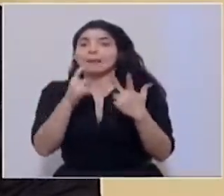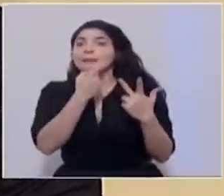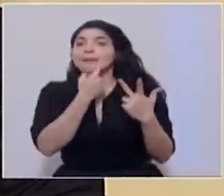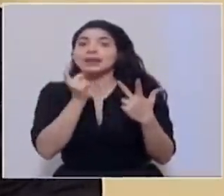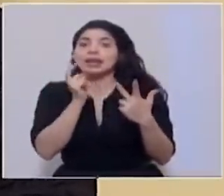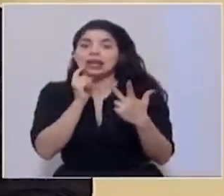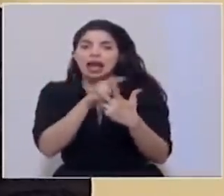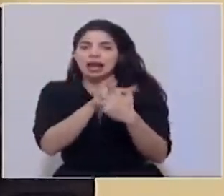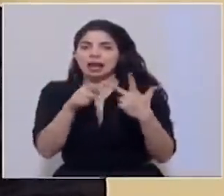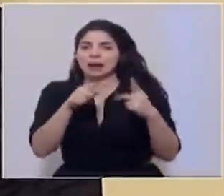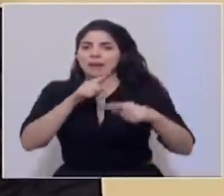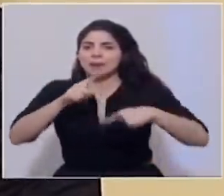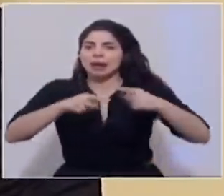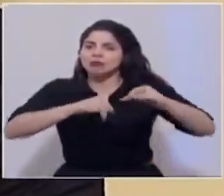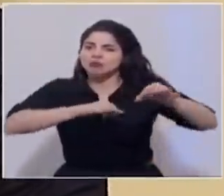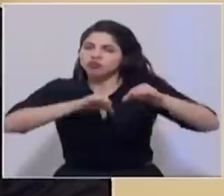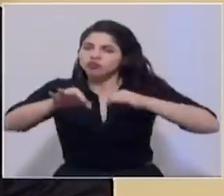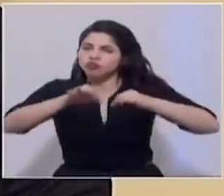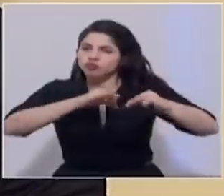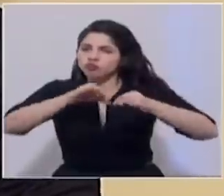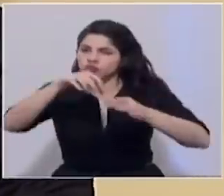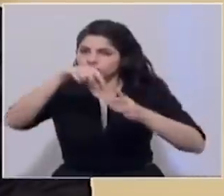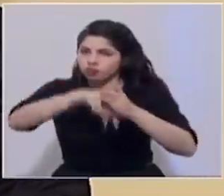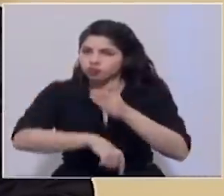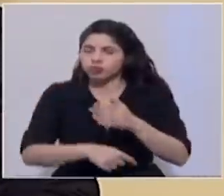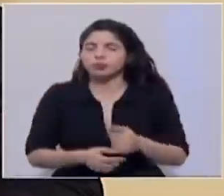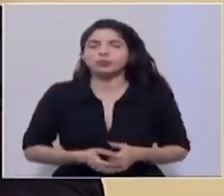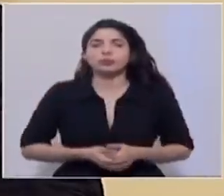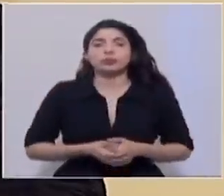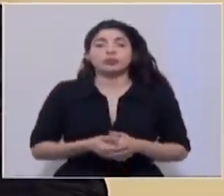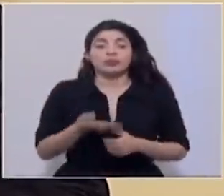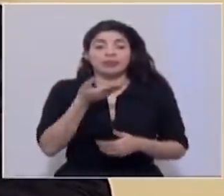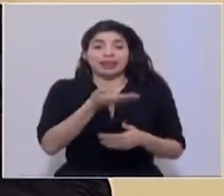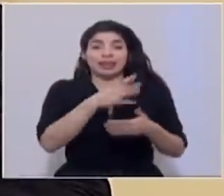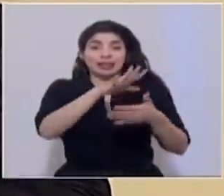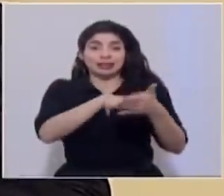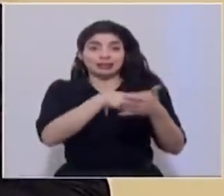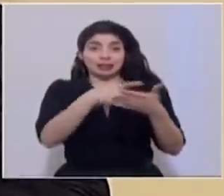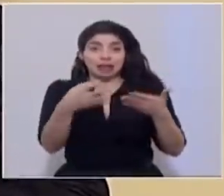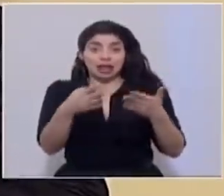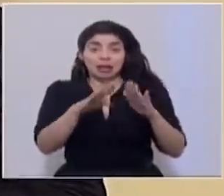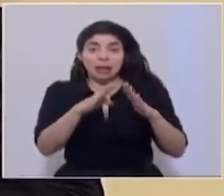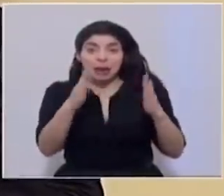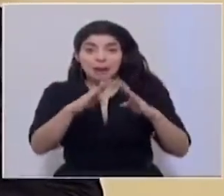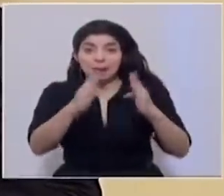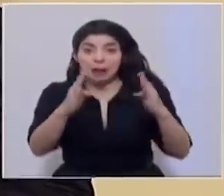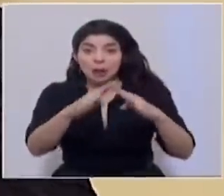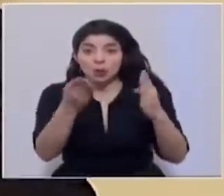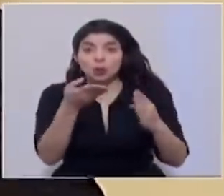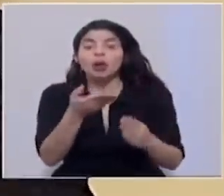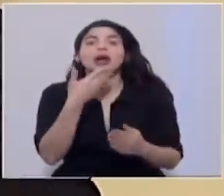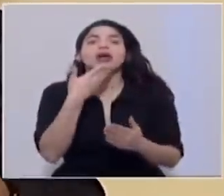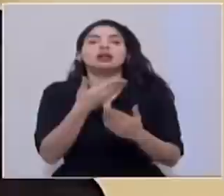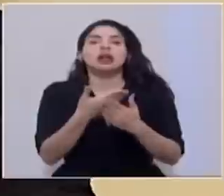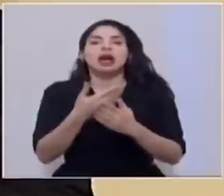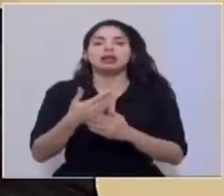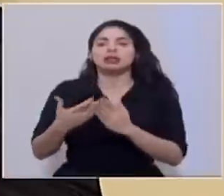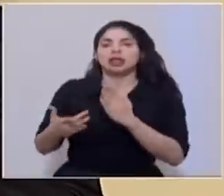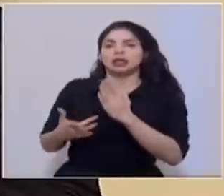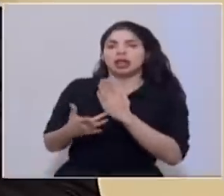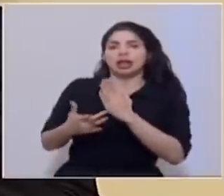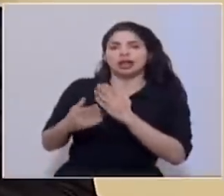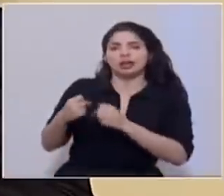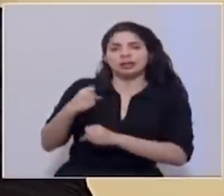estarán explicando con mayor detalle. Este calendario de aperturas es fruto del trabajo técnico